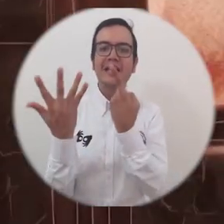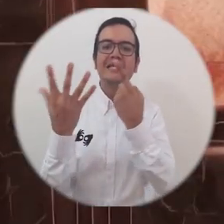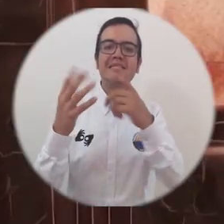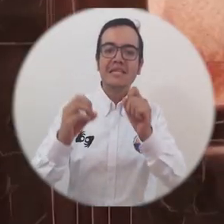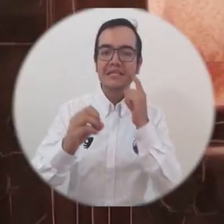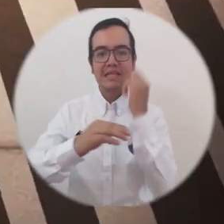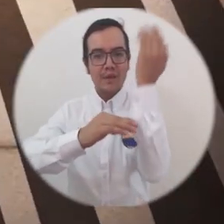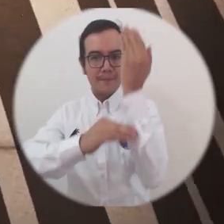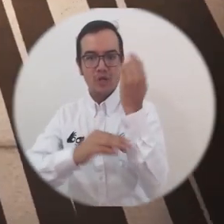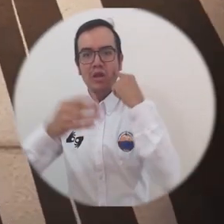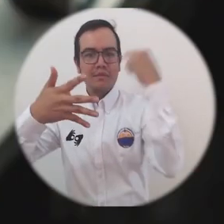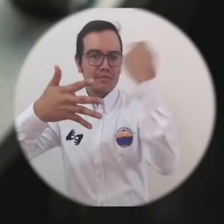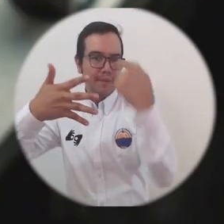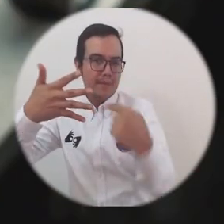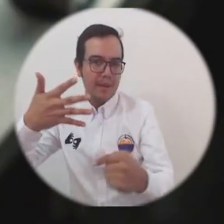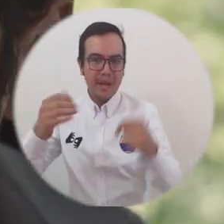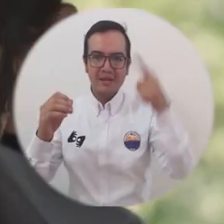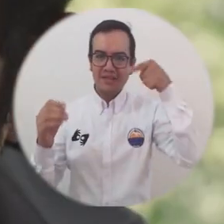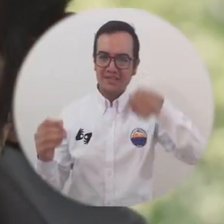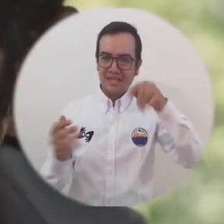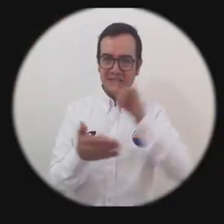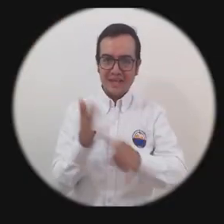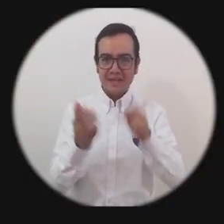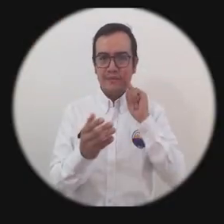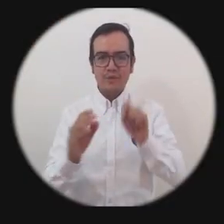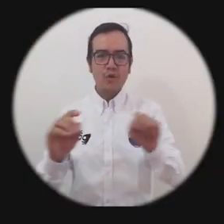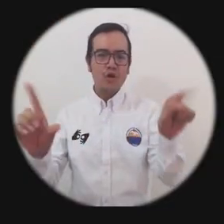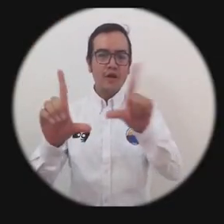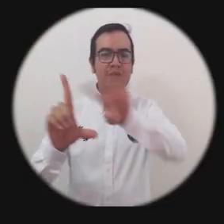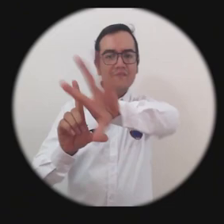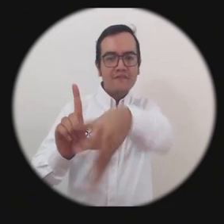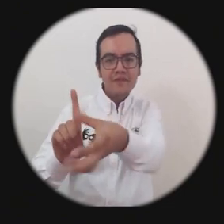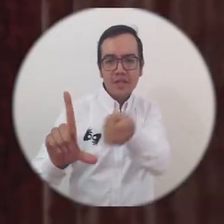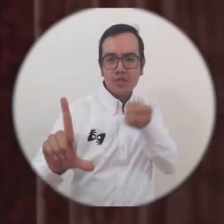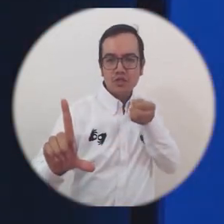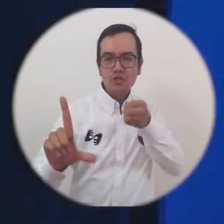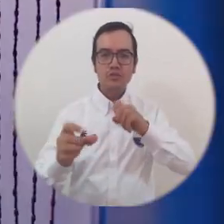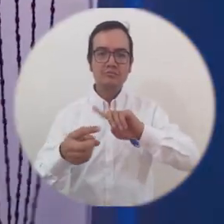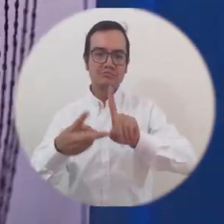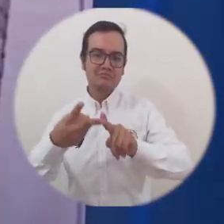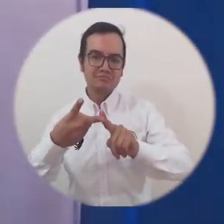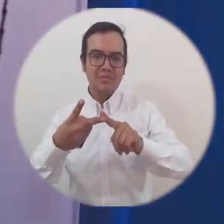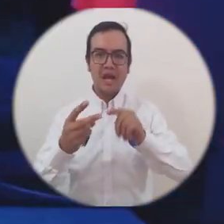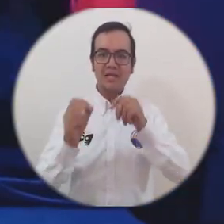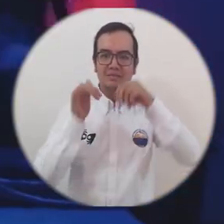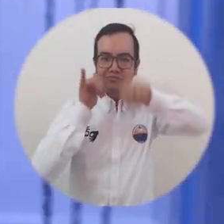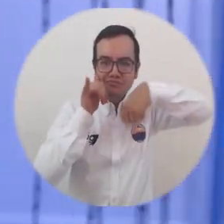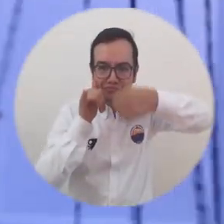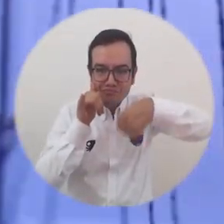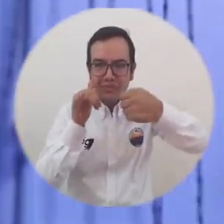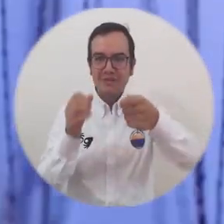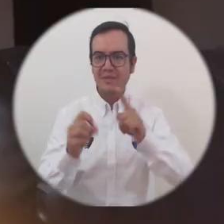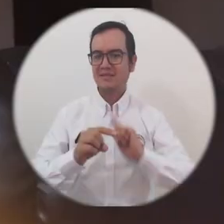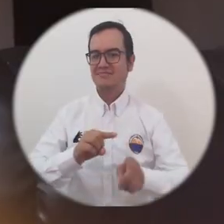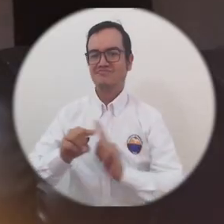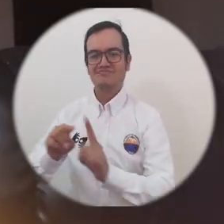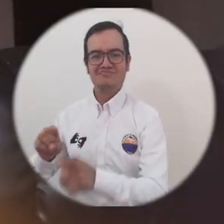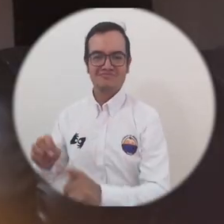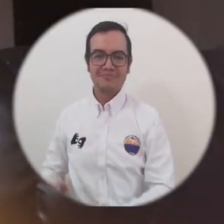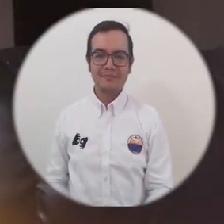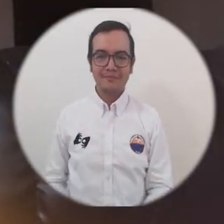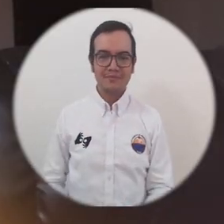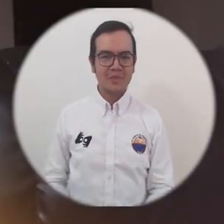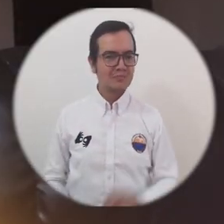obras audiovisuales entre ficción, documental y animación, seriados de ficción. Creemos que esta es una